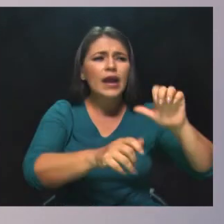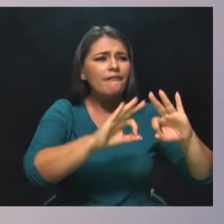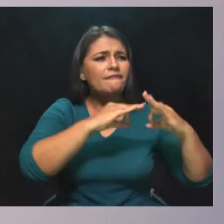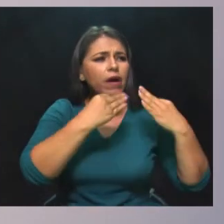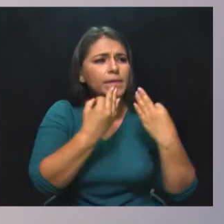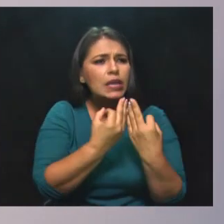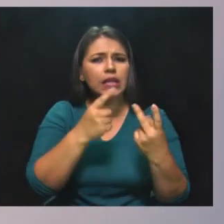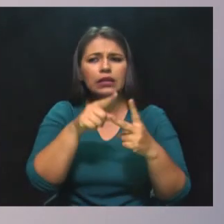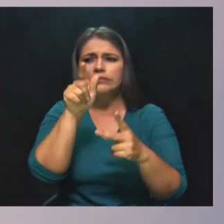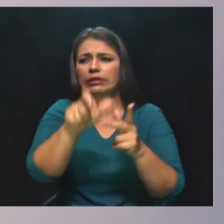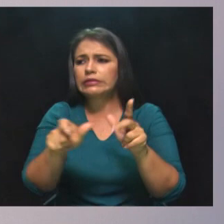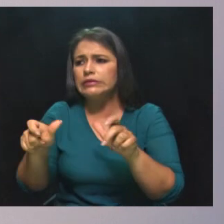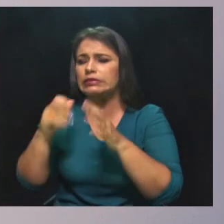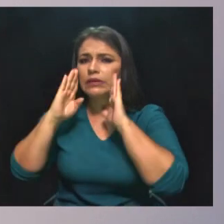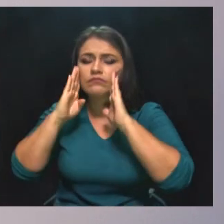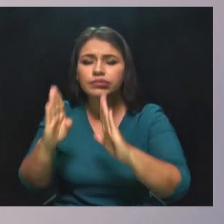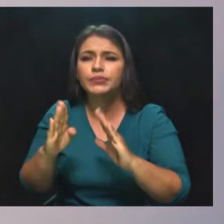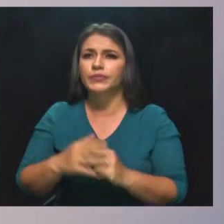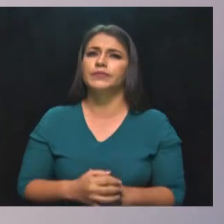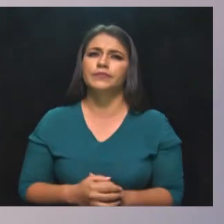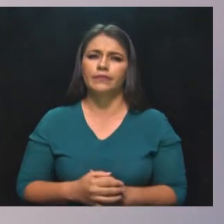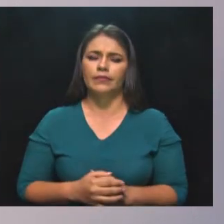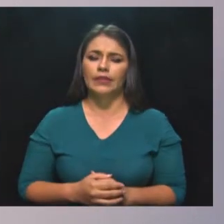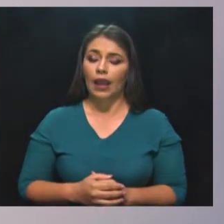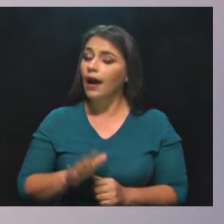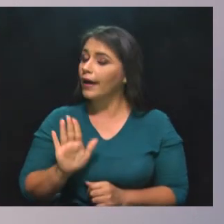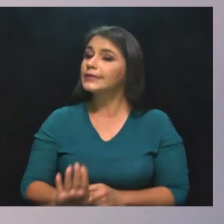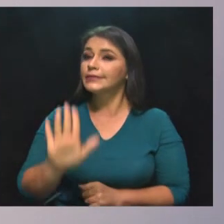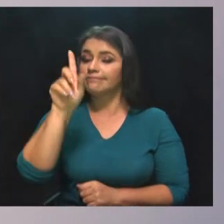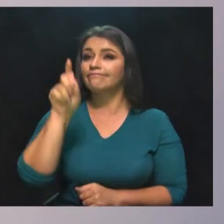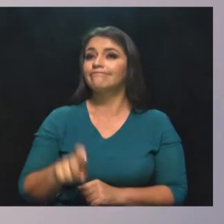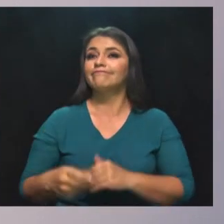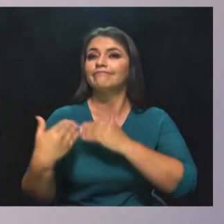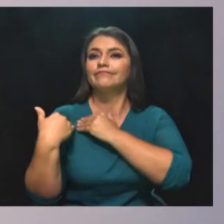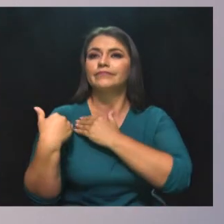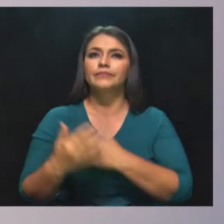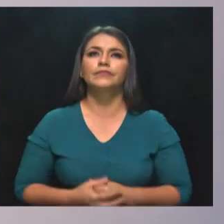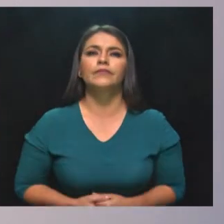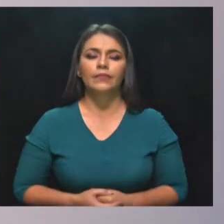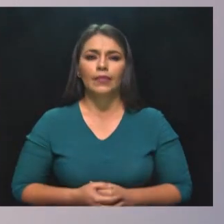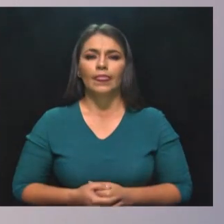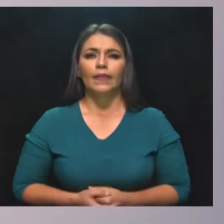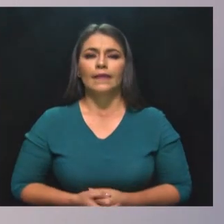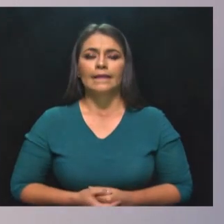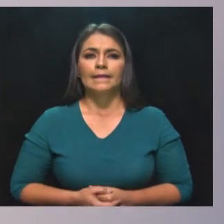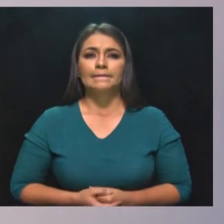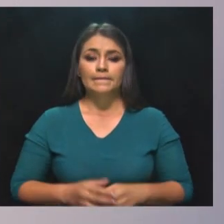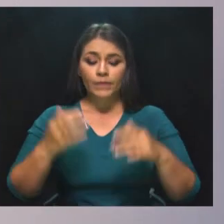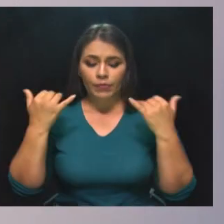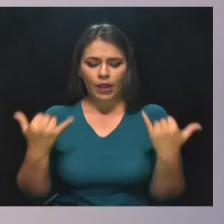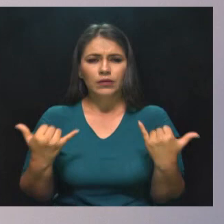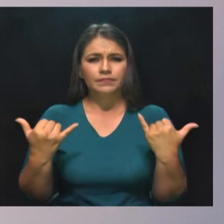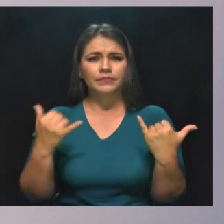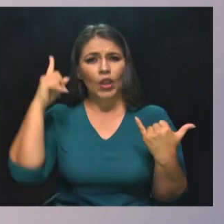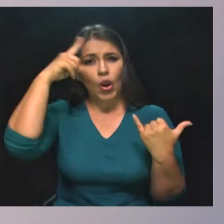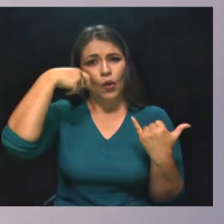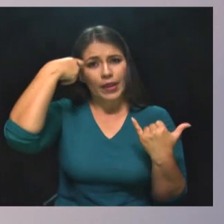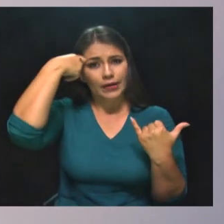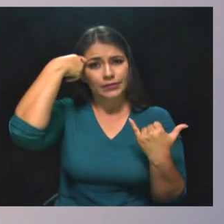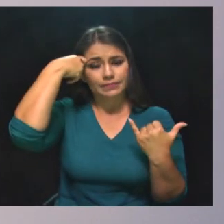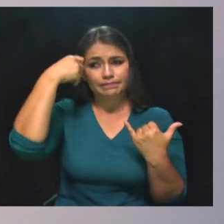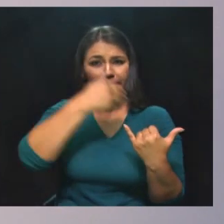más vulnerables, como debe ser. En acompañamiento de ese propósito del Gobierno Nacional